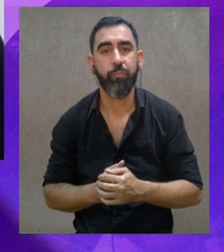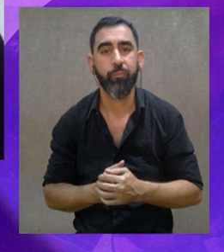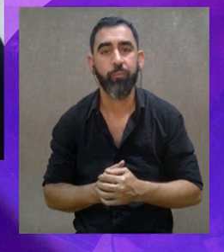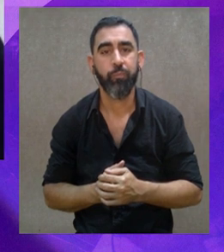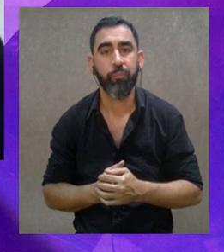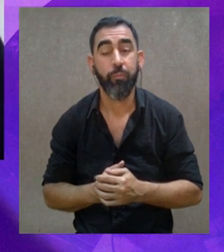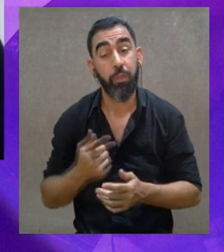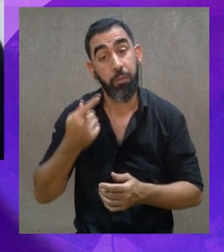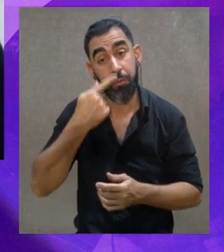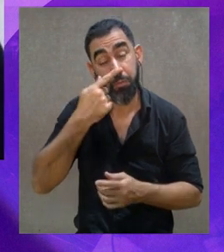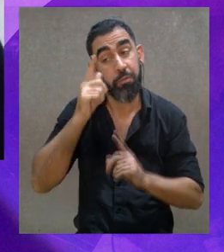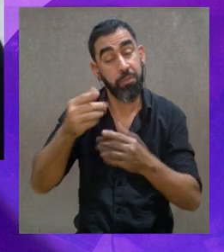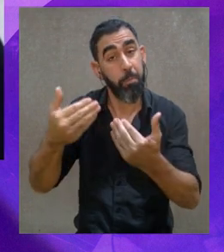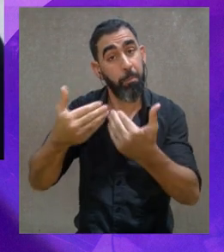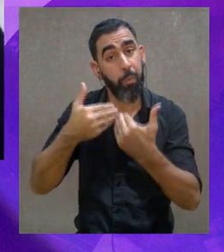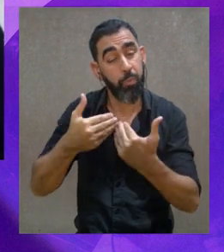de estos beneficios de la música